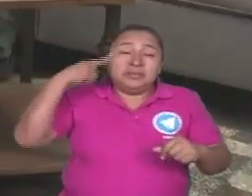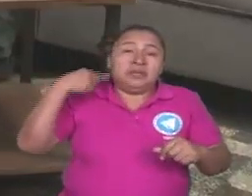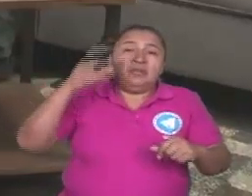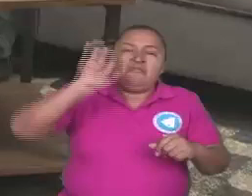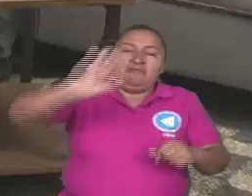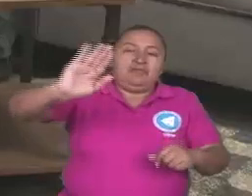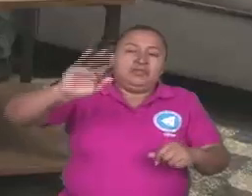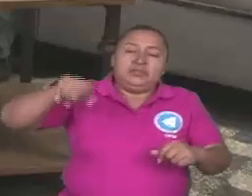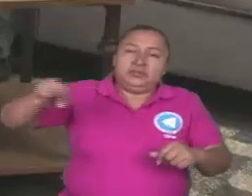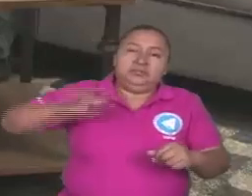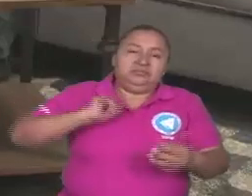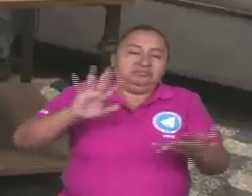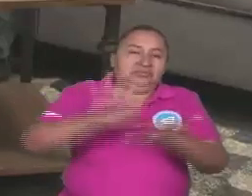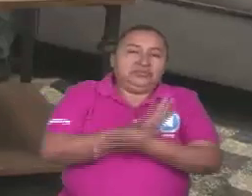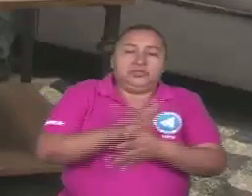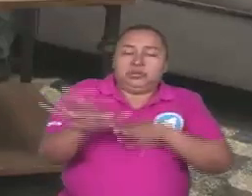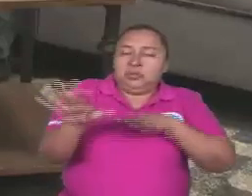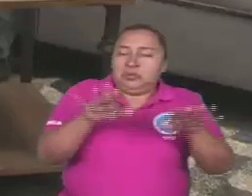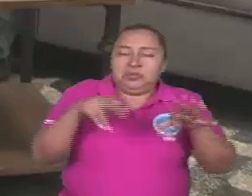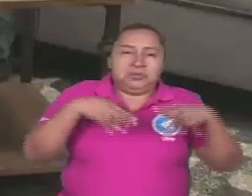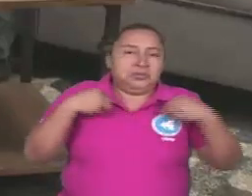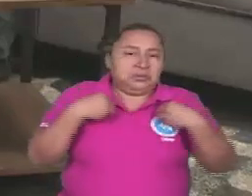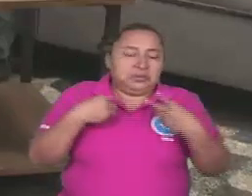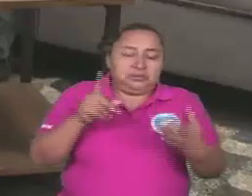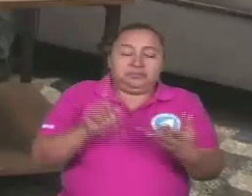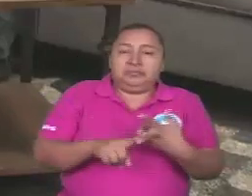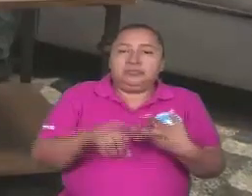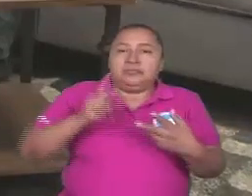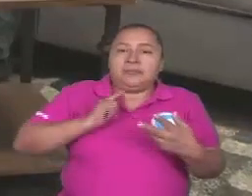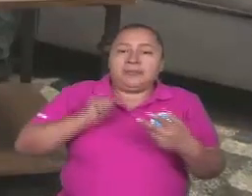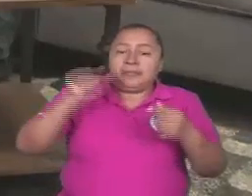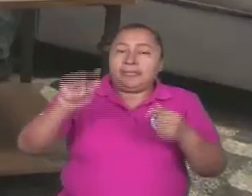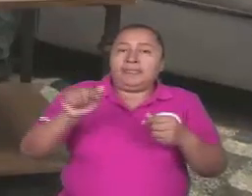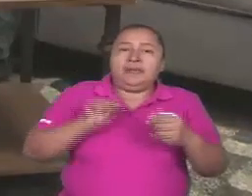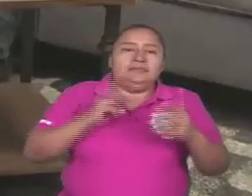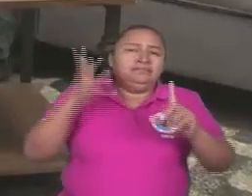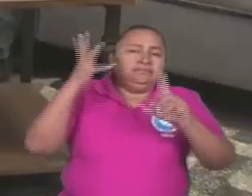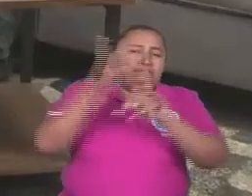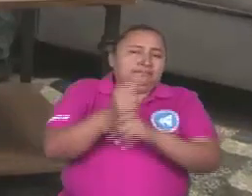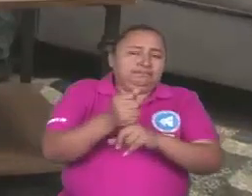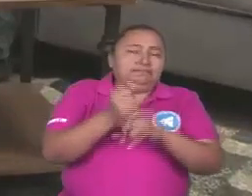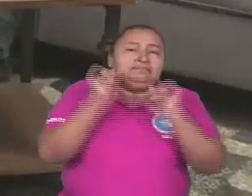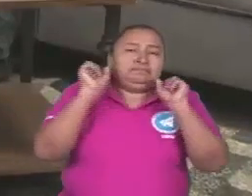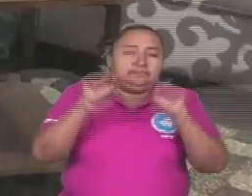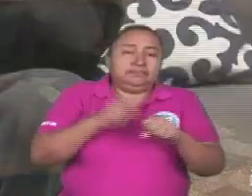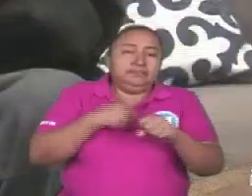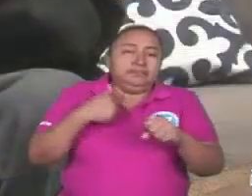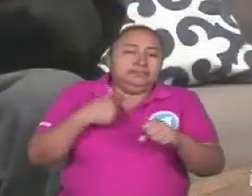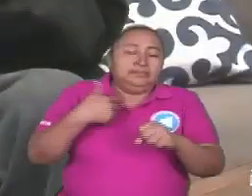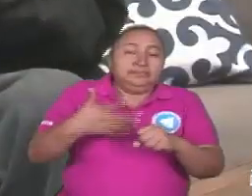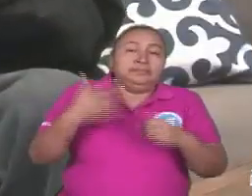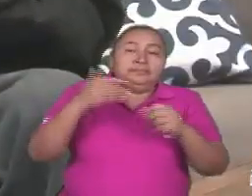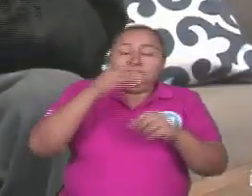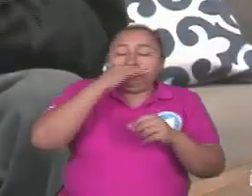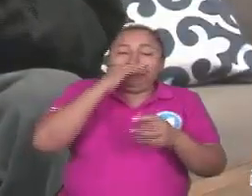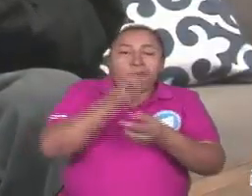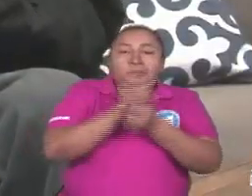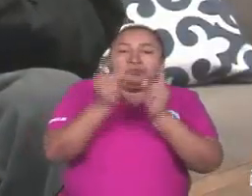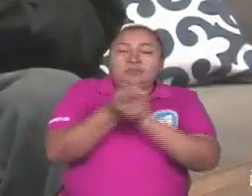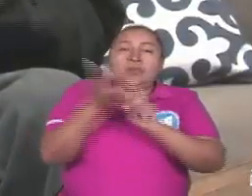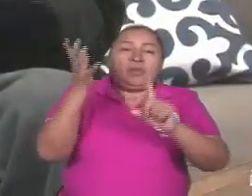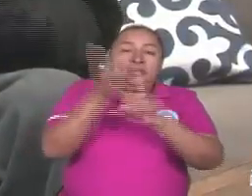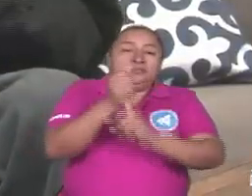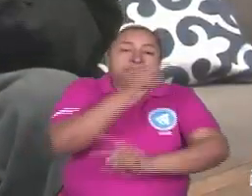destruir y todo eso, no puede ser. Entonces, tenemos ese gran logro de que la revolución logró y el